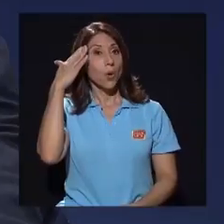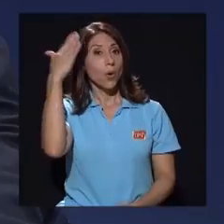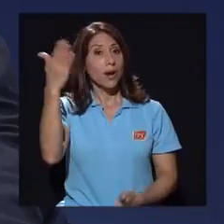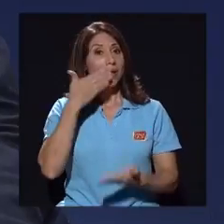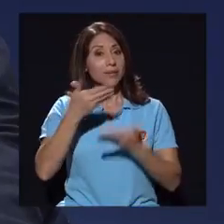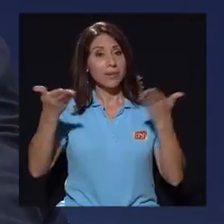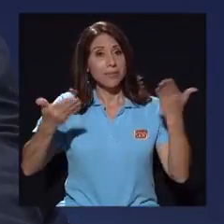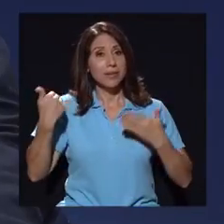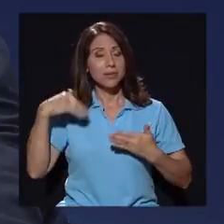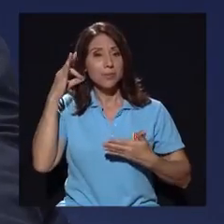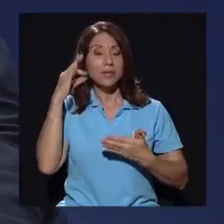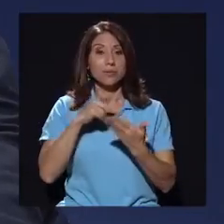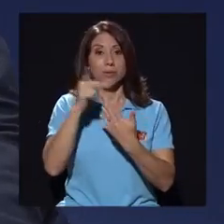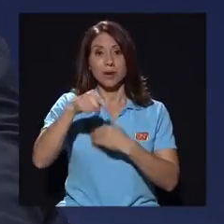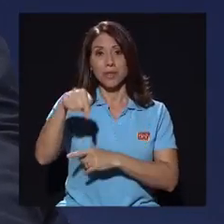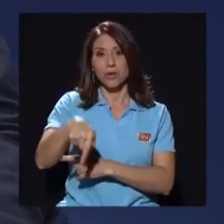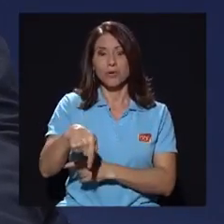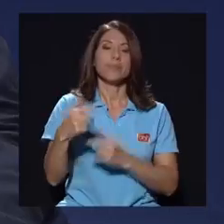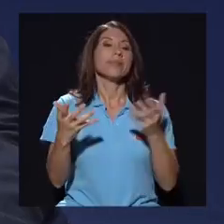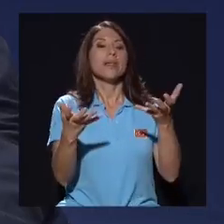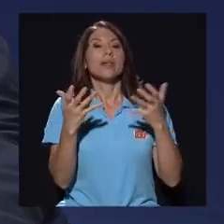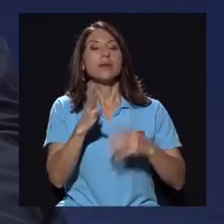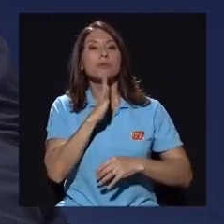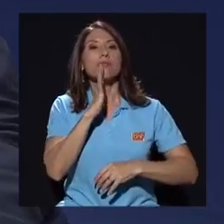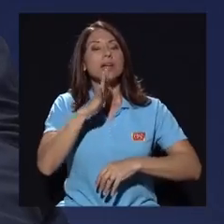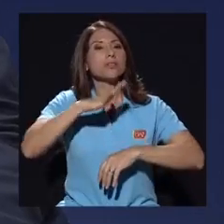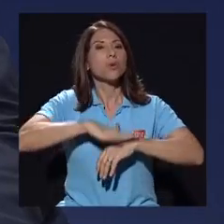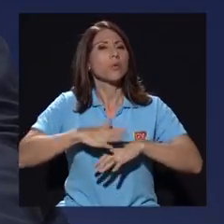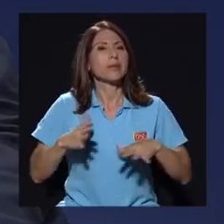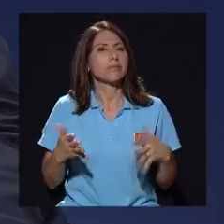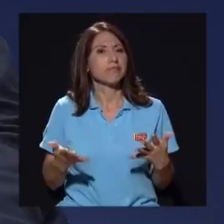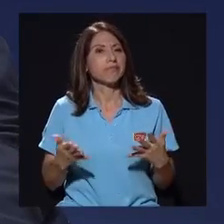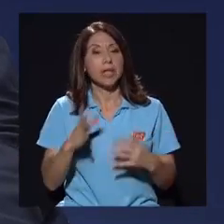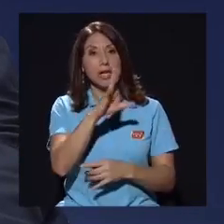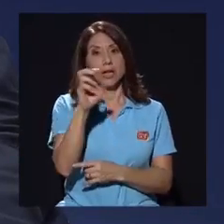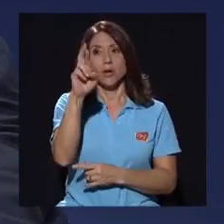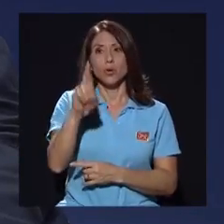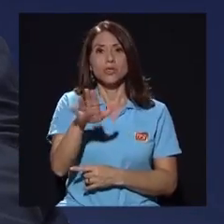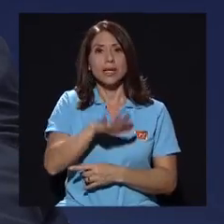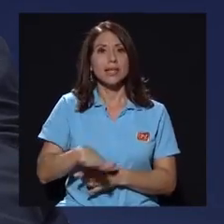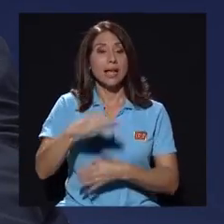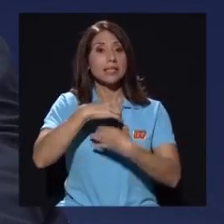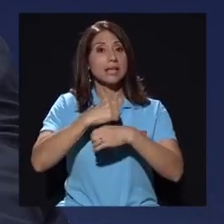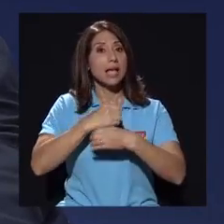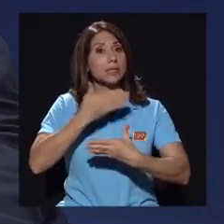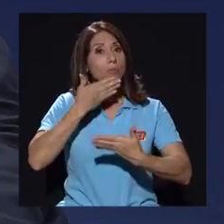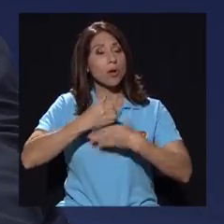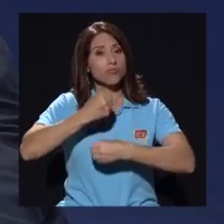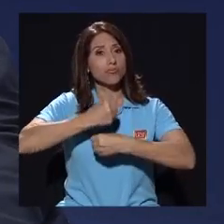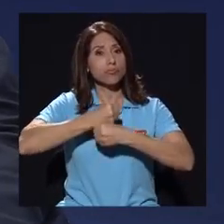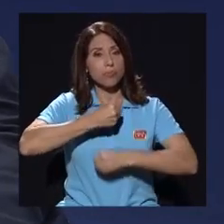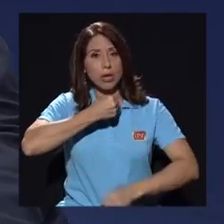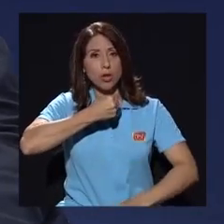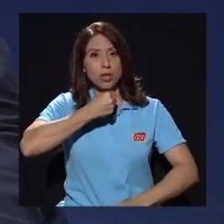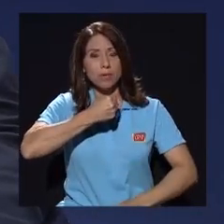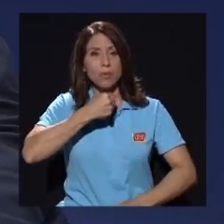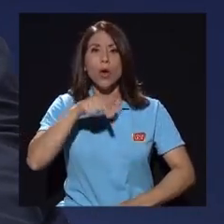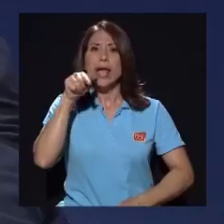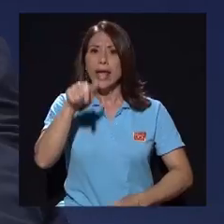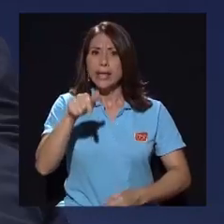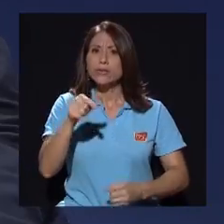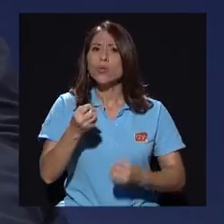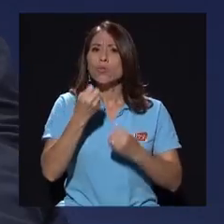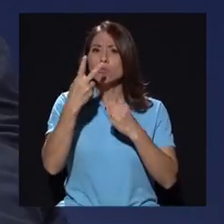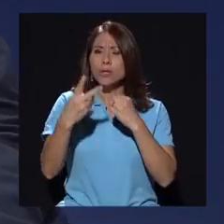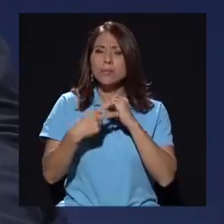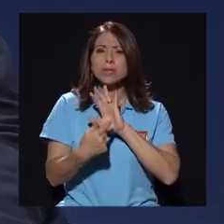Hola, bienvenidos y bienvenidas al programa de hoy. Hoy quisiéramos hablar de cómo en Costa Rica se hace buen periodismo y que eso muchas